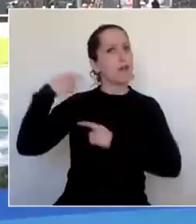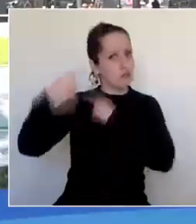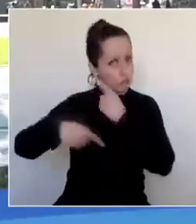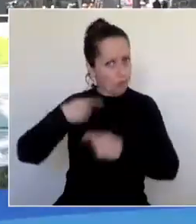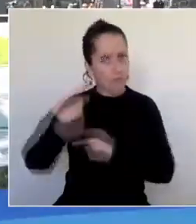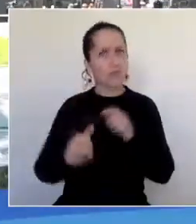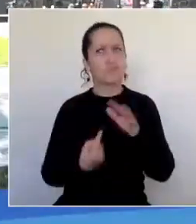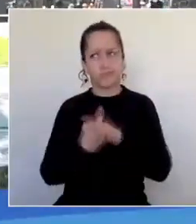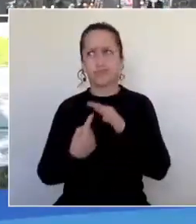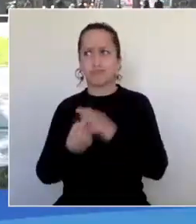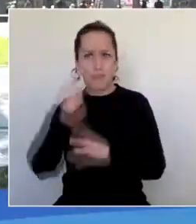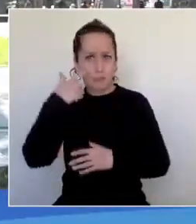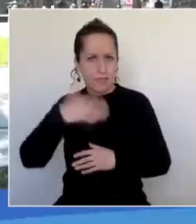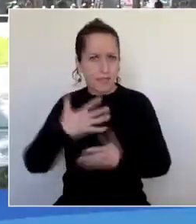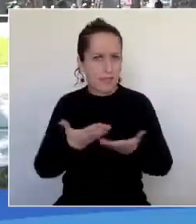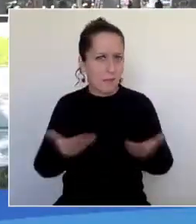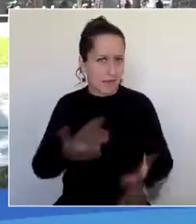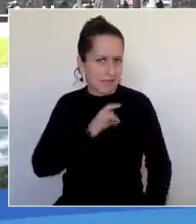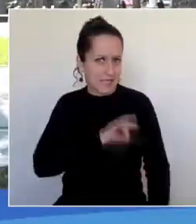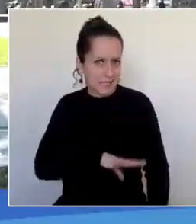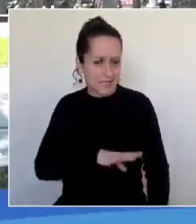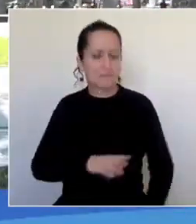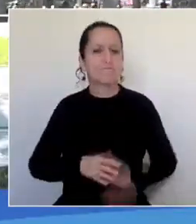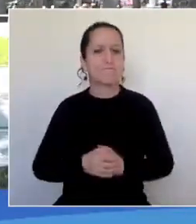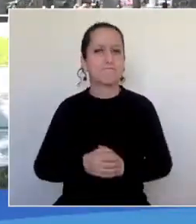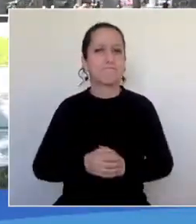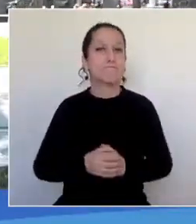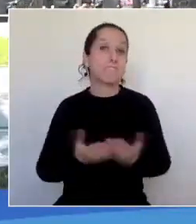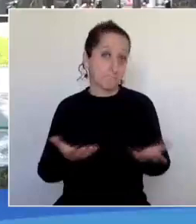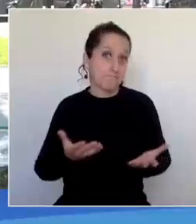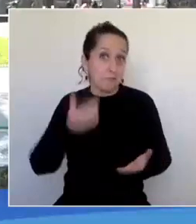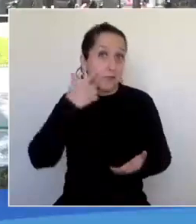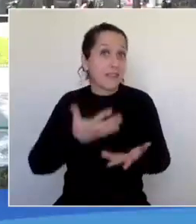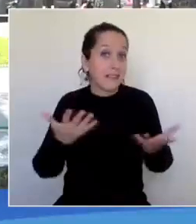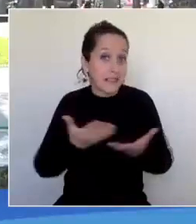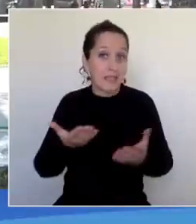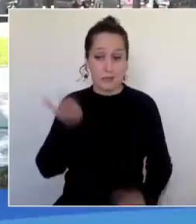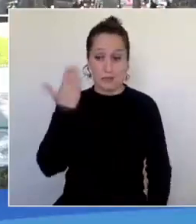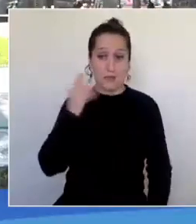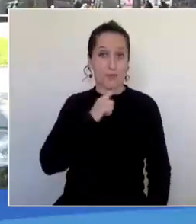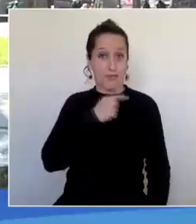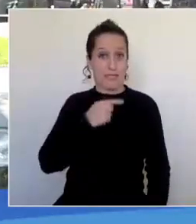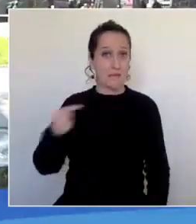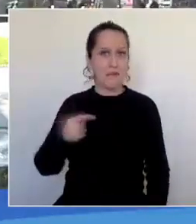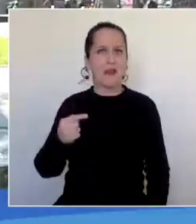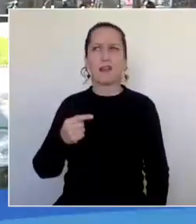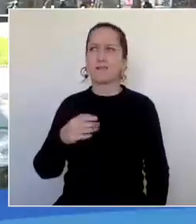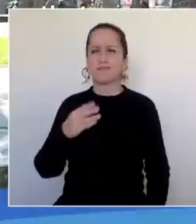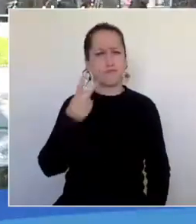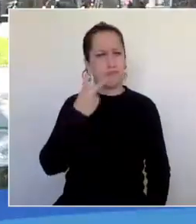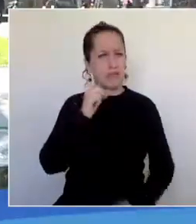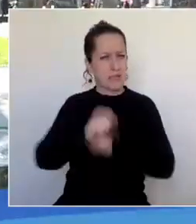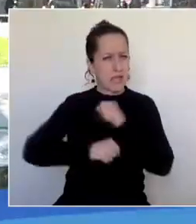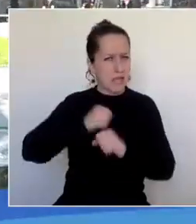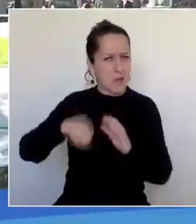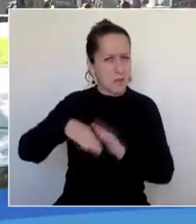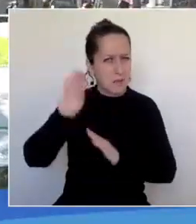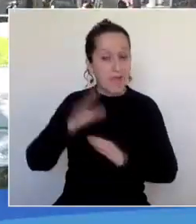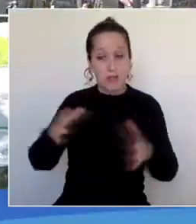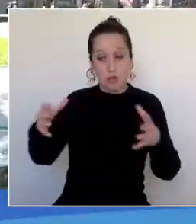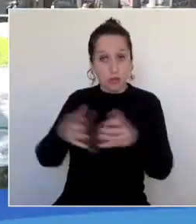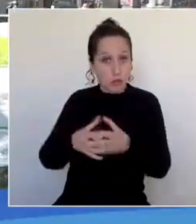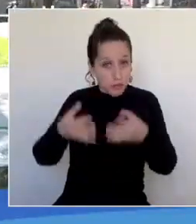hitos para nuestro país. Y uno de ellos fue lo que pasó durante esta semana, ya que después de más de dos décadas, la banda